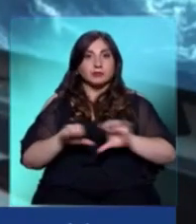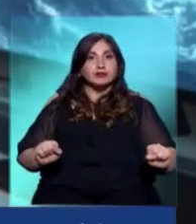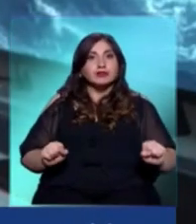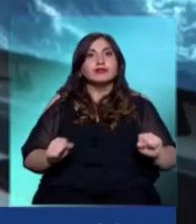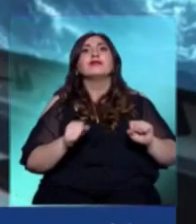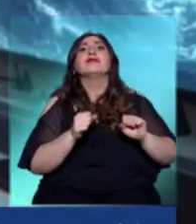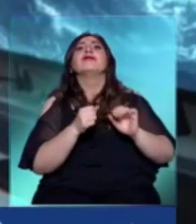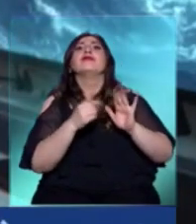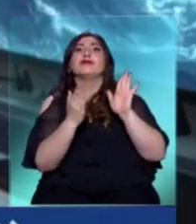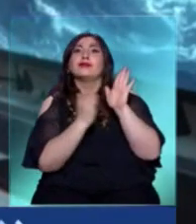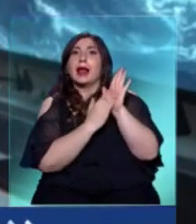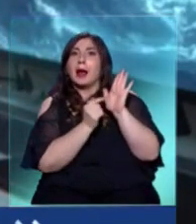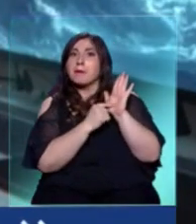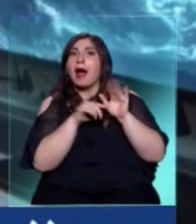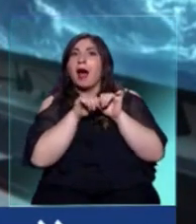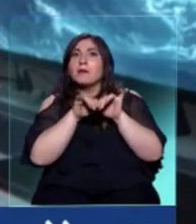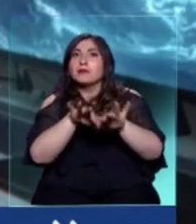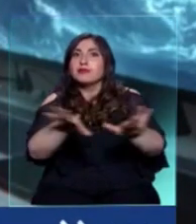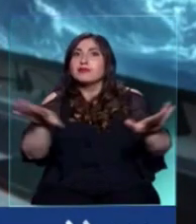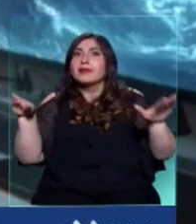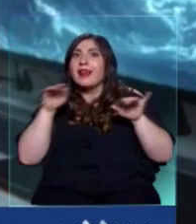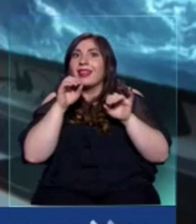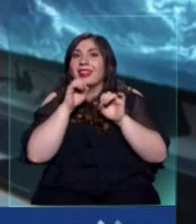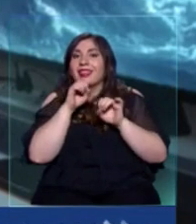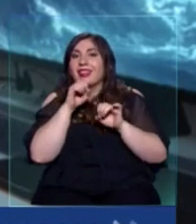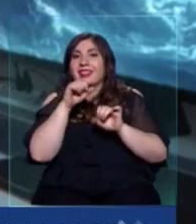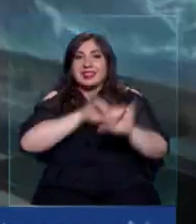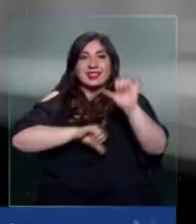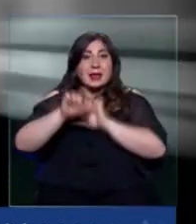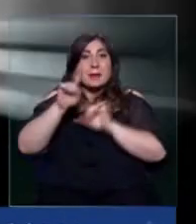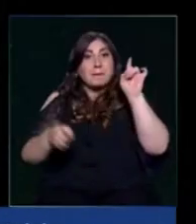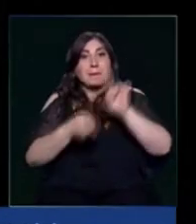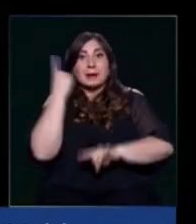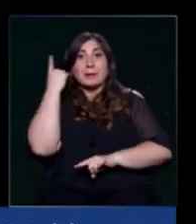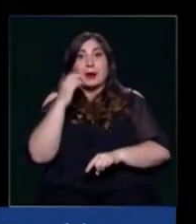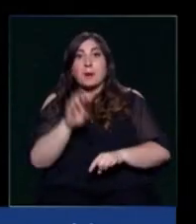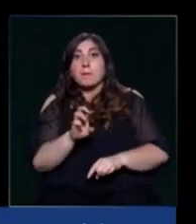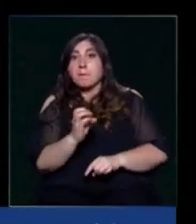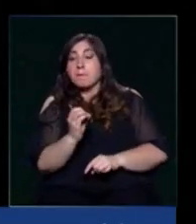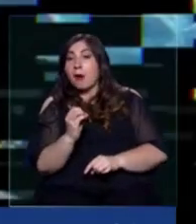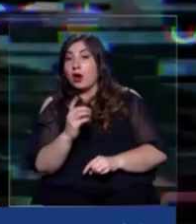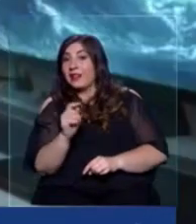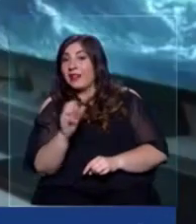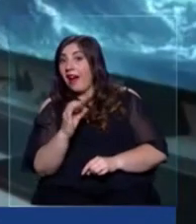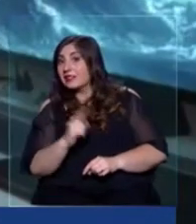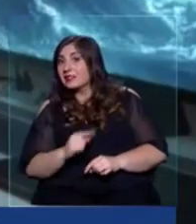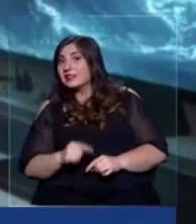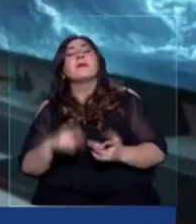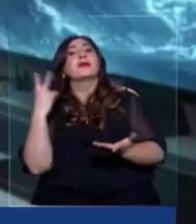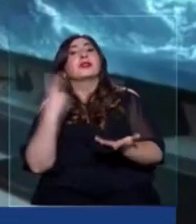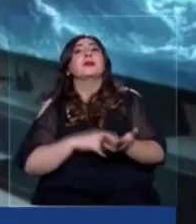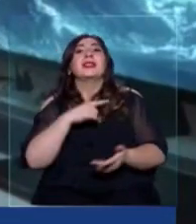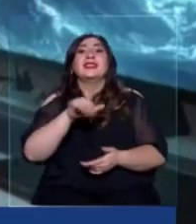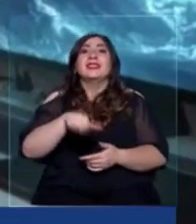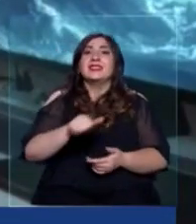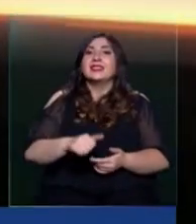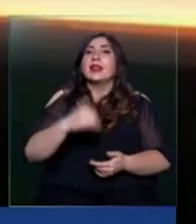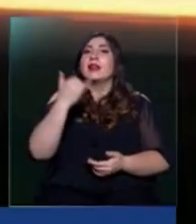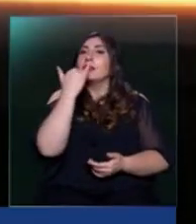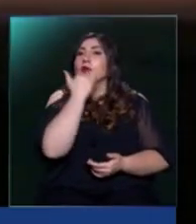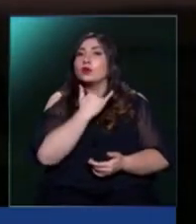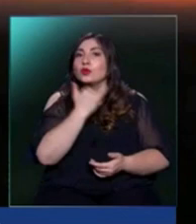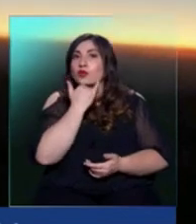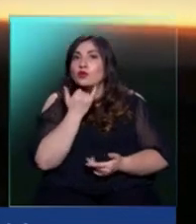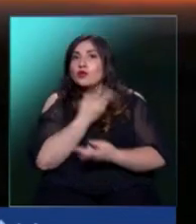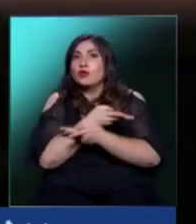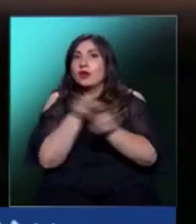traspasar como divulgador científico. Primero en una cuenta en podcast y ya en el 2016 con su cuenta en YouTube, en